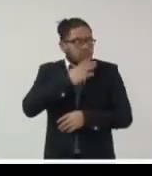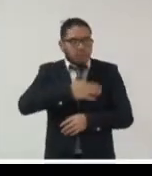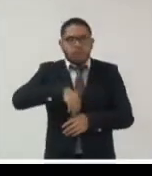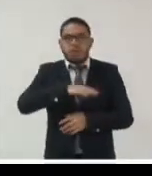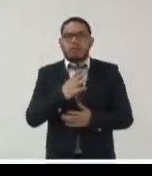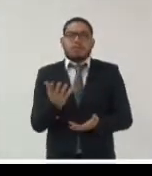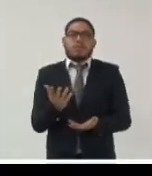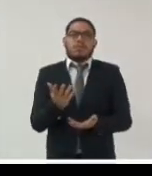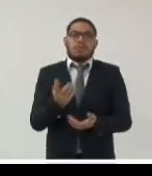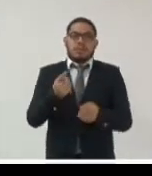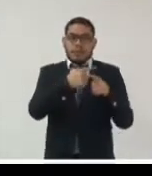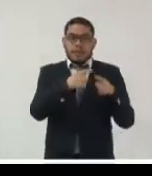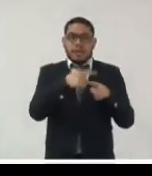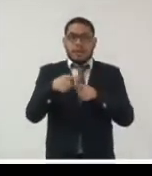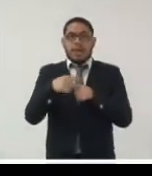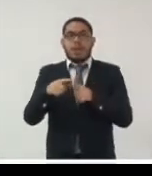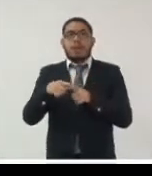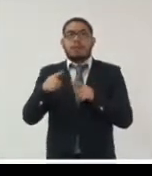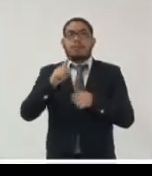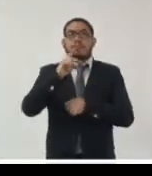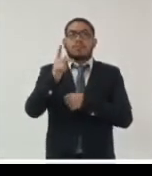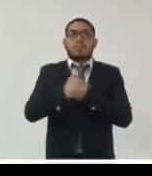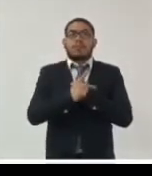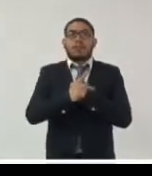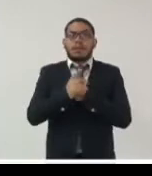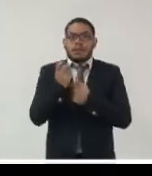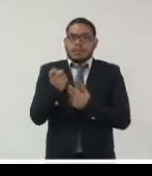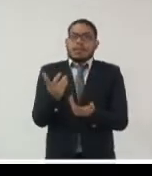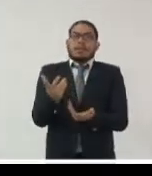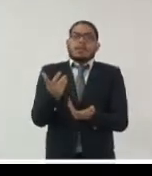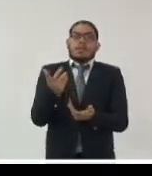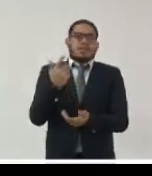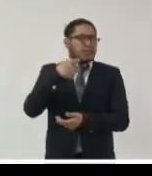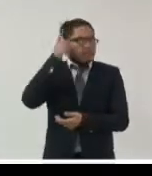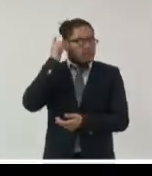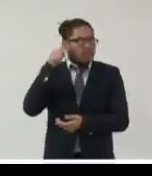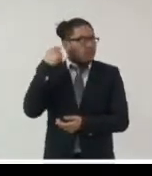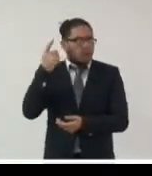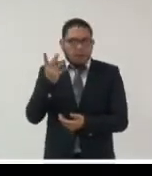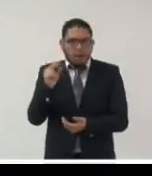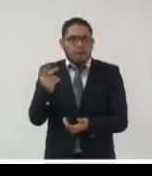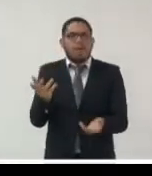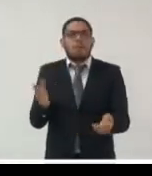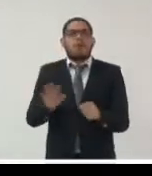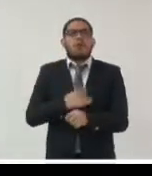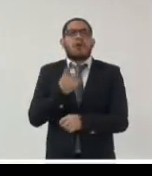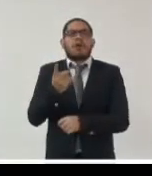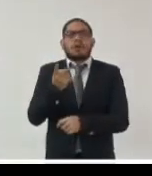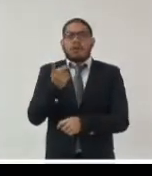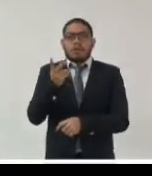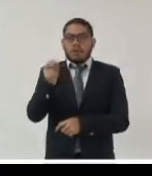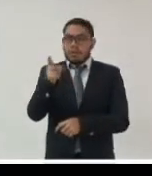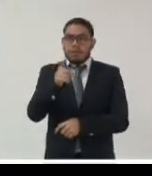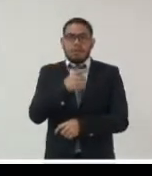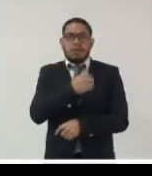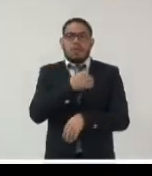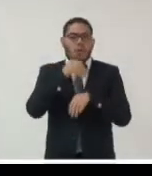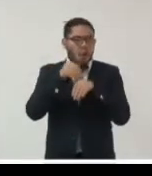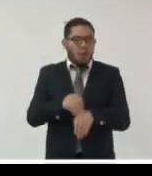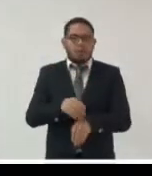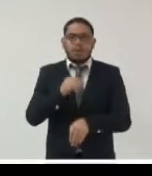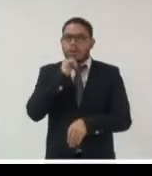variados países pues estas cosas de loco porque no obedecen las normas los